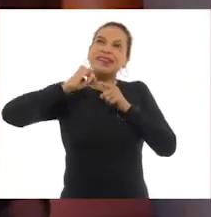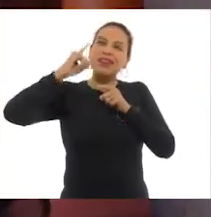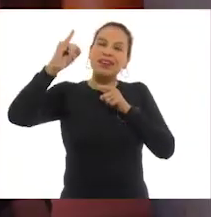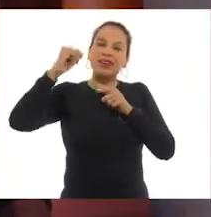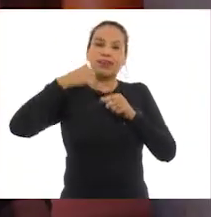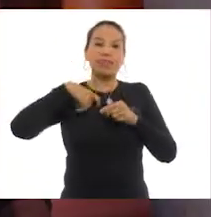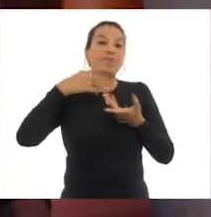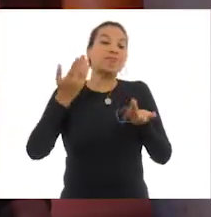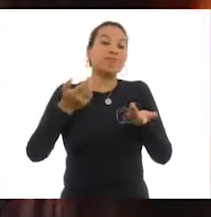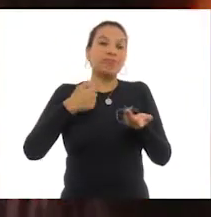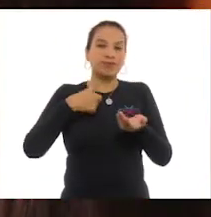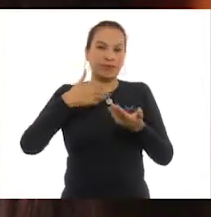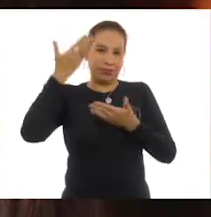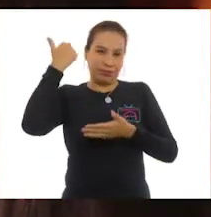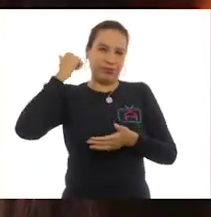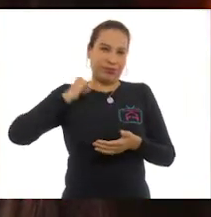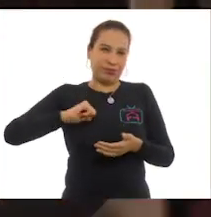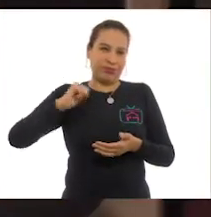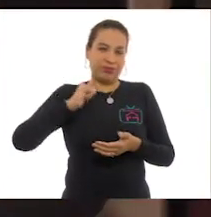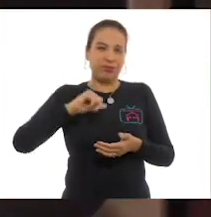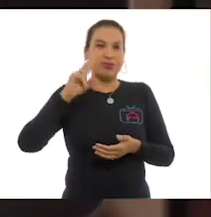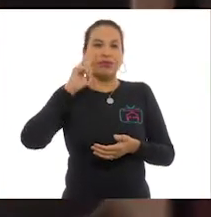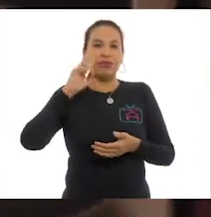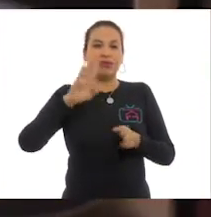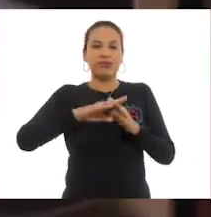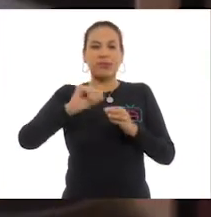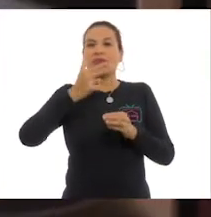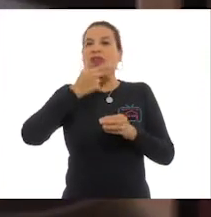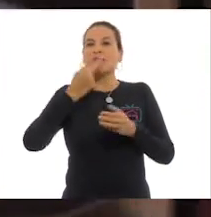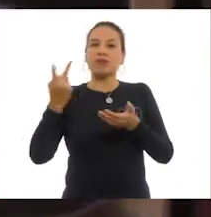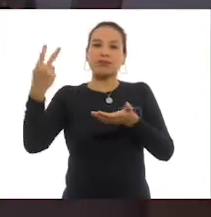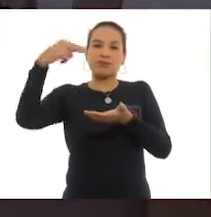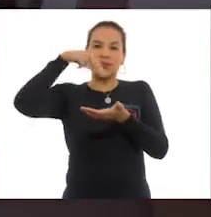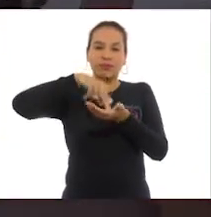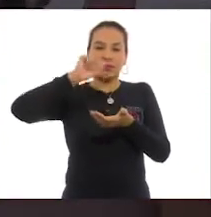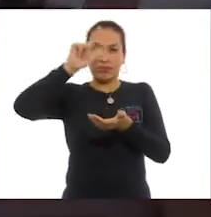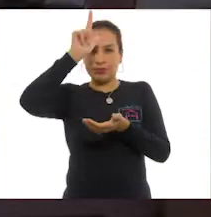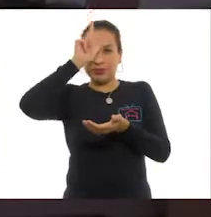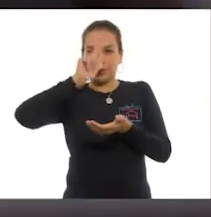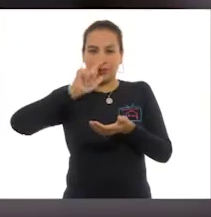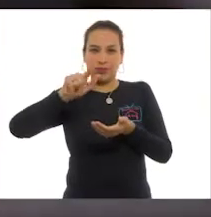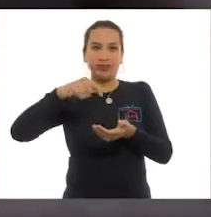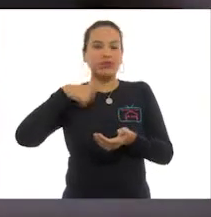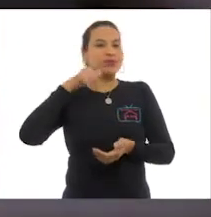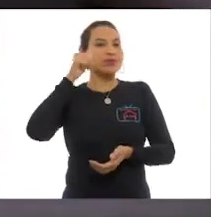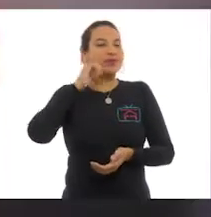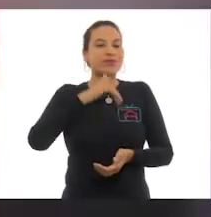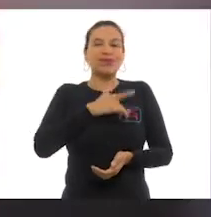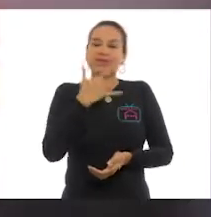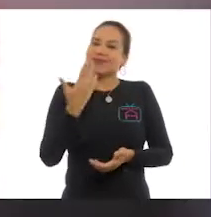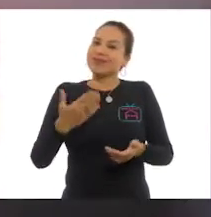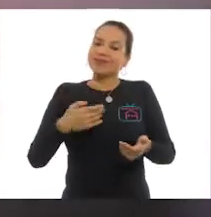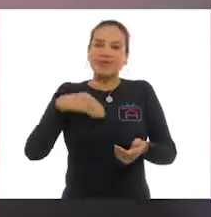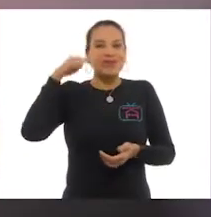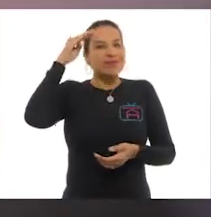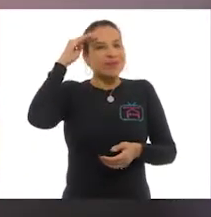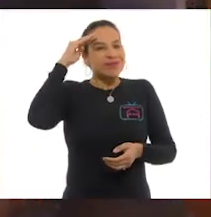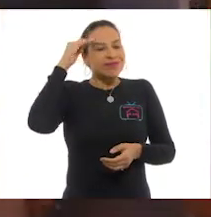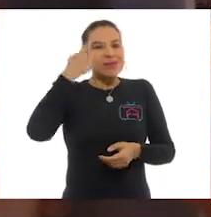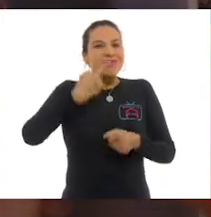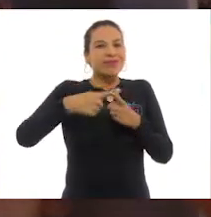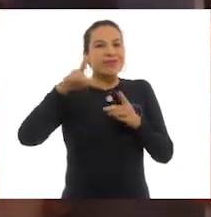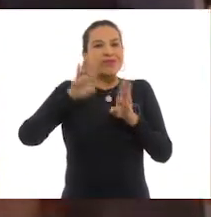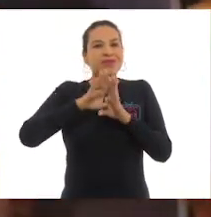Y aunque soy de la generación que vio llegar al hombre a la luna, a mí siempre me fascinaba pensar en los